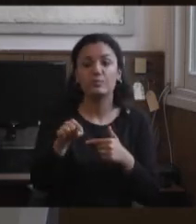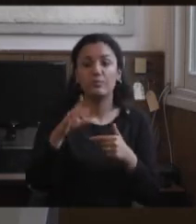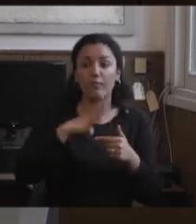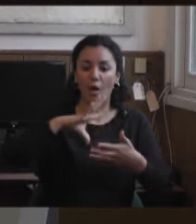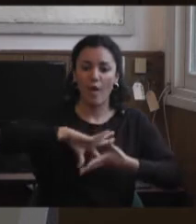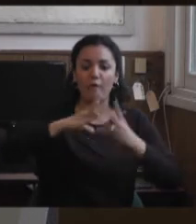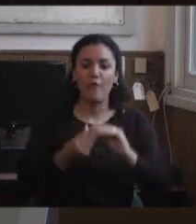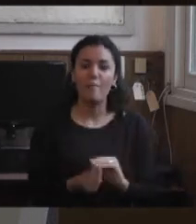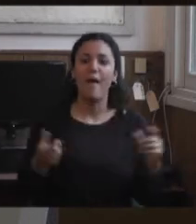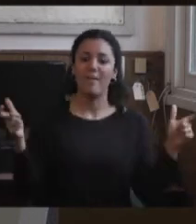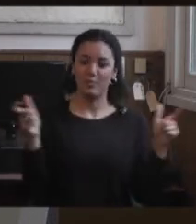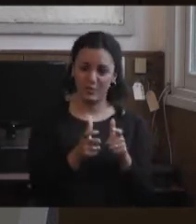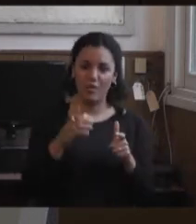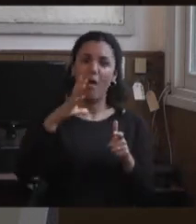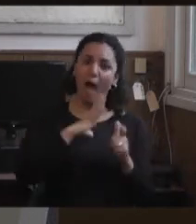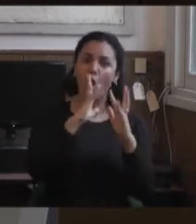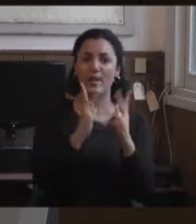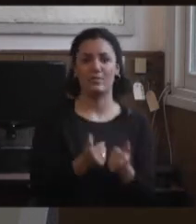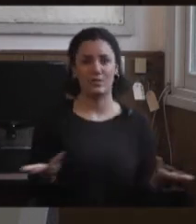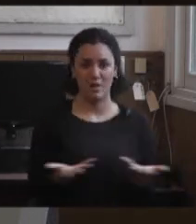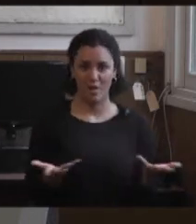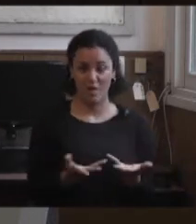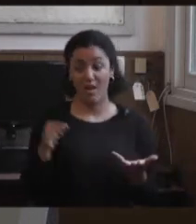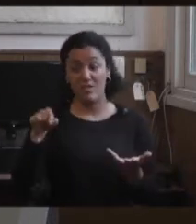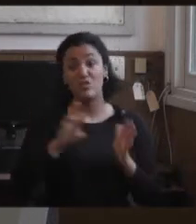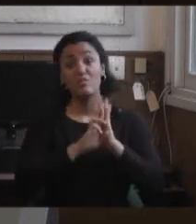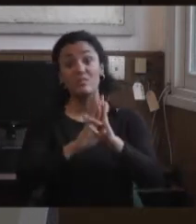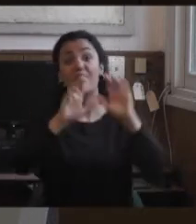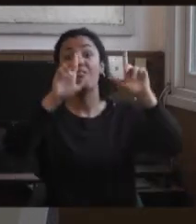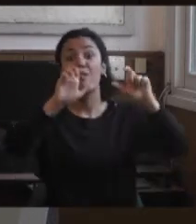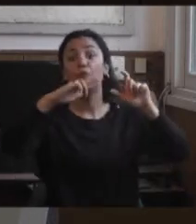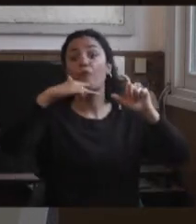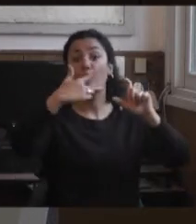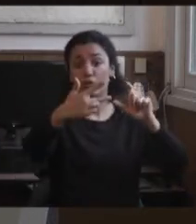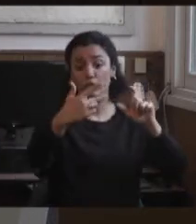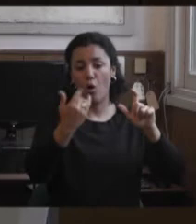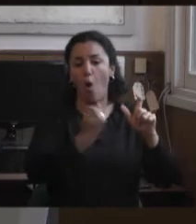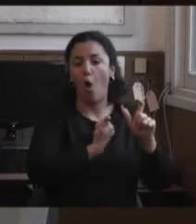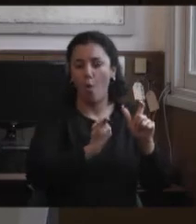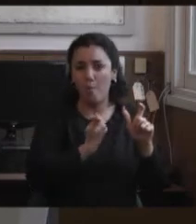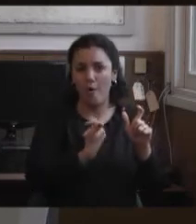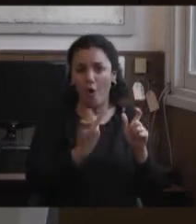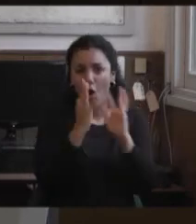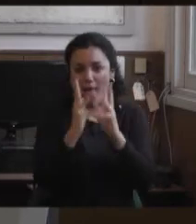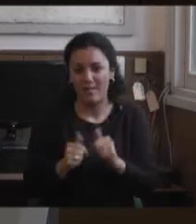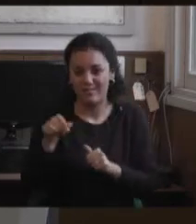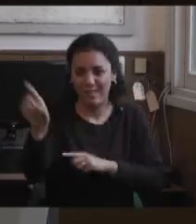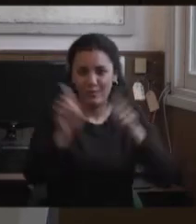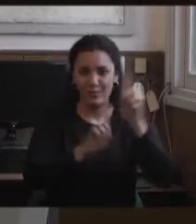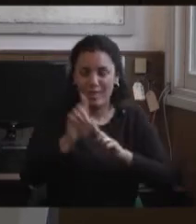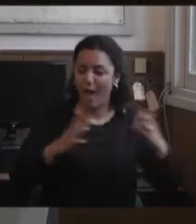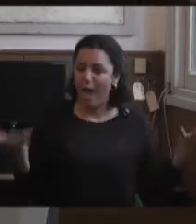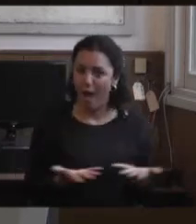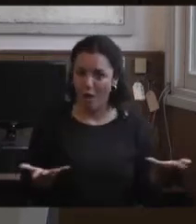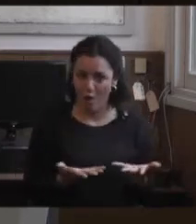organización. Esa es la tercer foto, es cómo nos organizamos en la universidad, y la cuarta foto, esa es